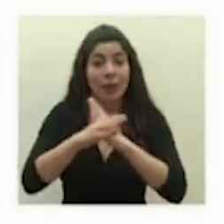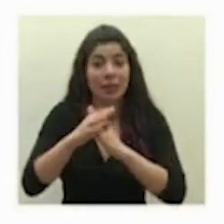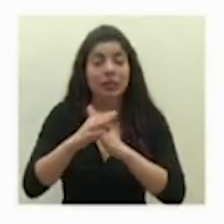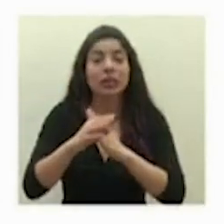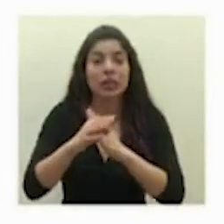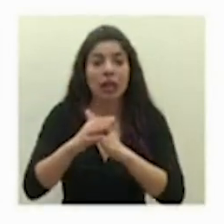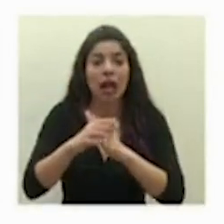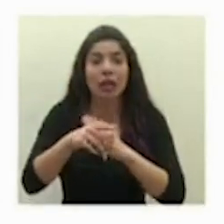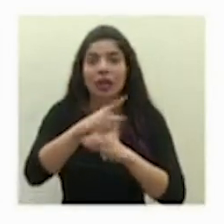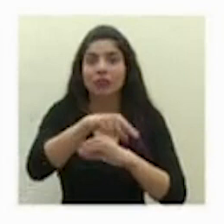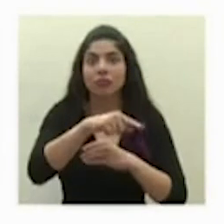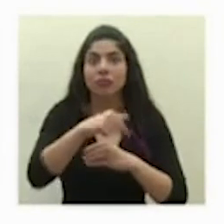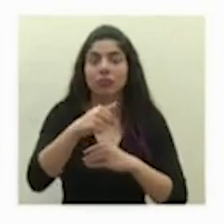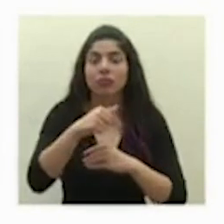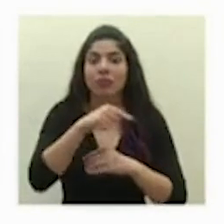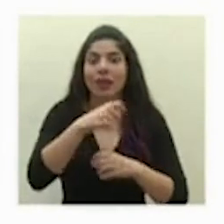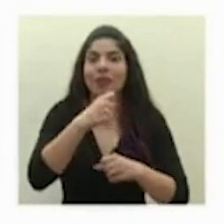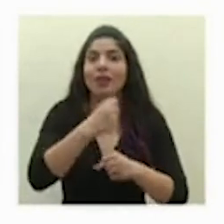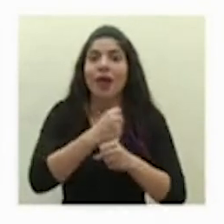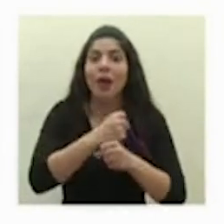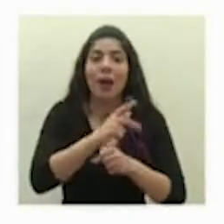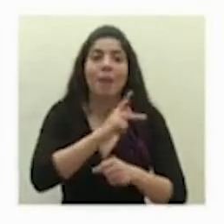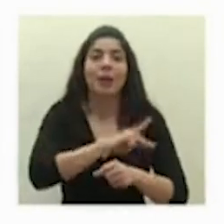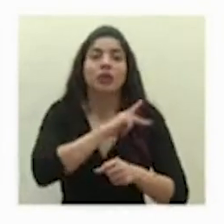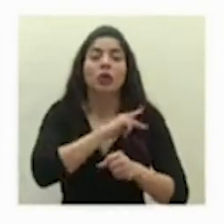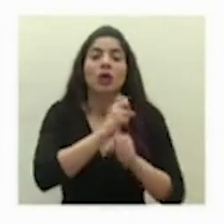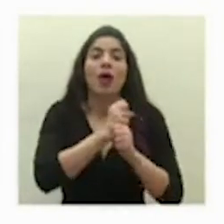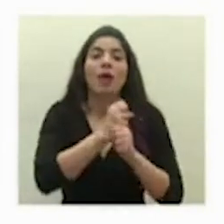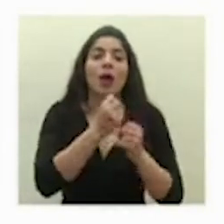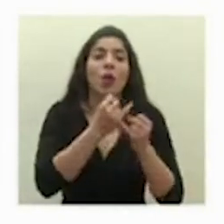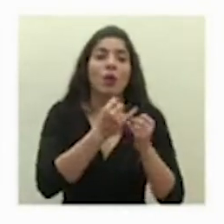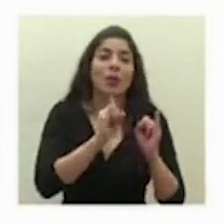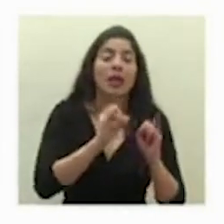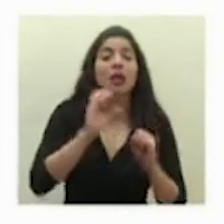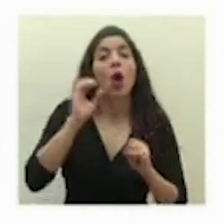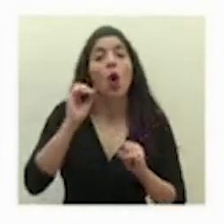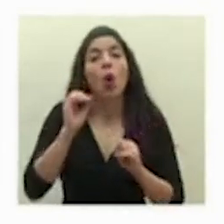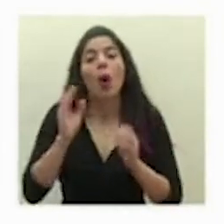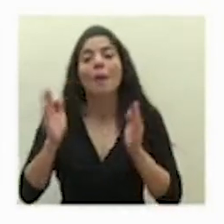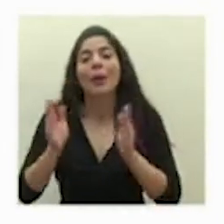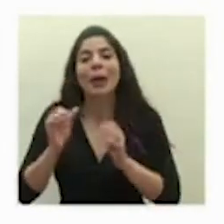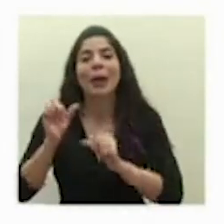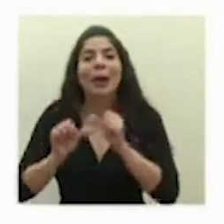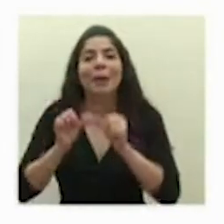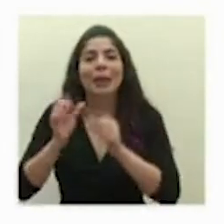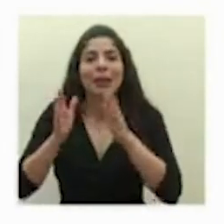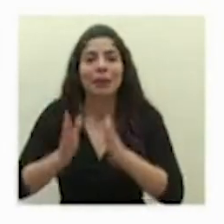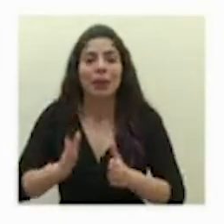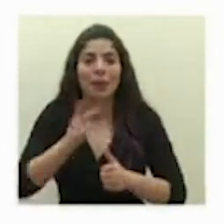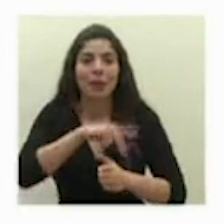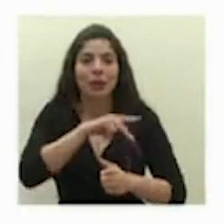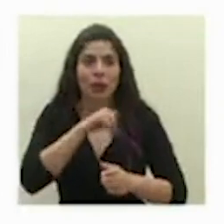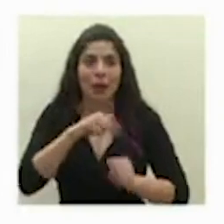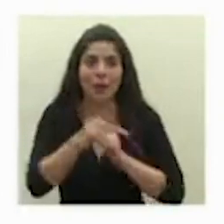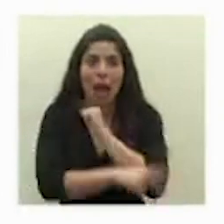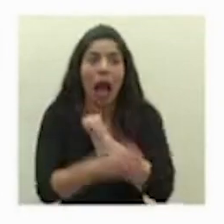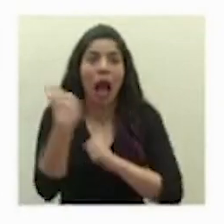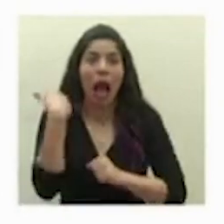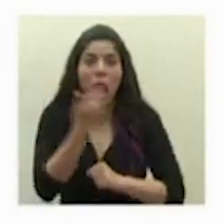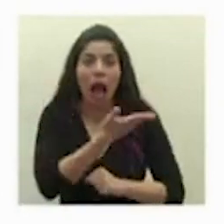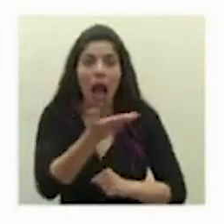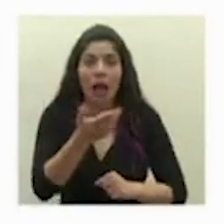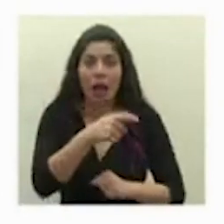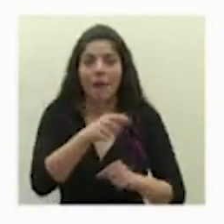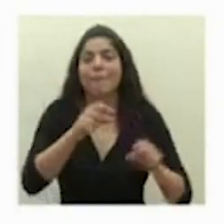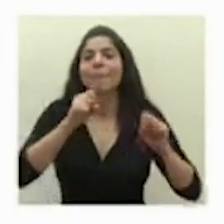que tienen se dedican por cuenta propia o tienen pequeños microemprendimientos en nuestro país y que tienen